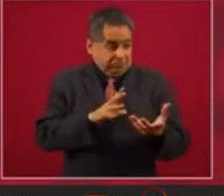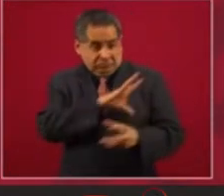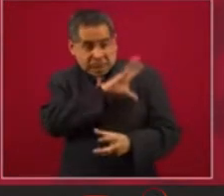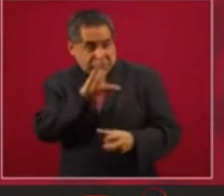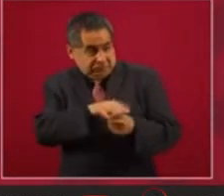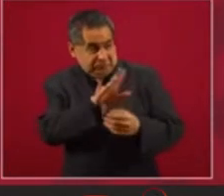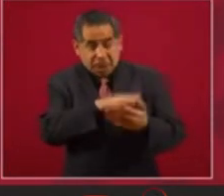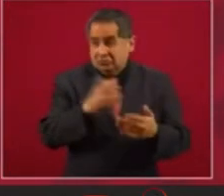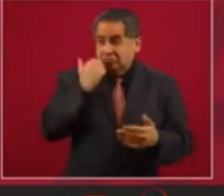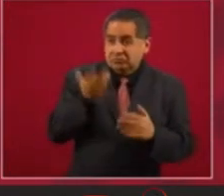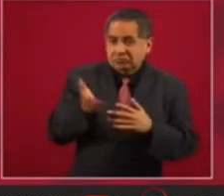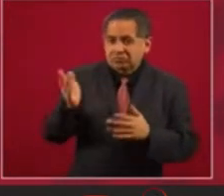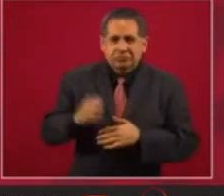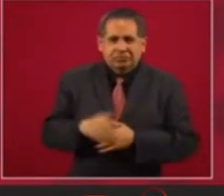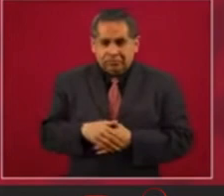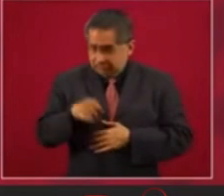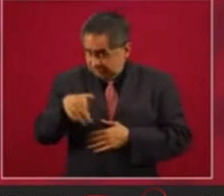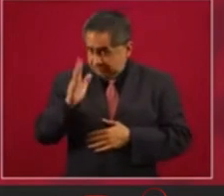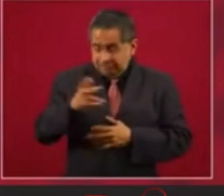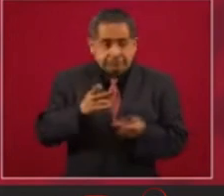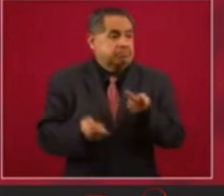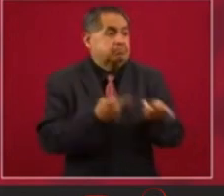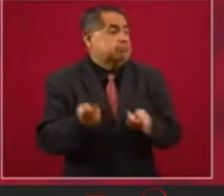¿Y qué hicieron en la consulta?